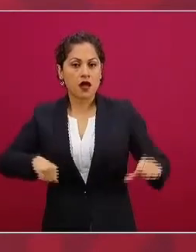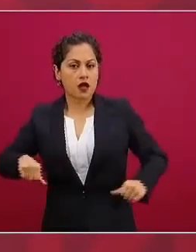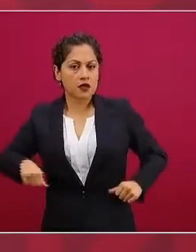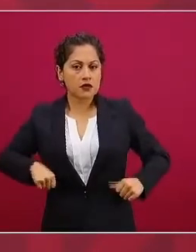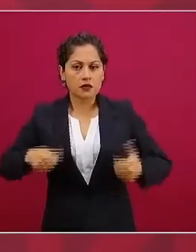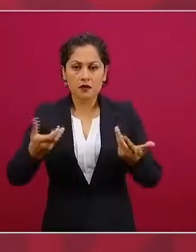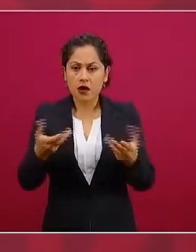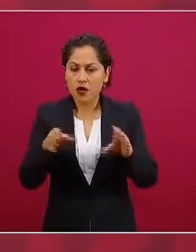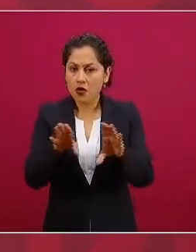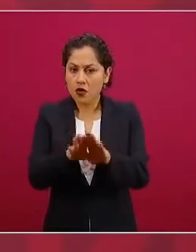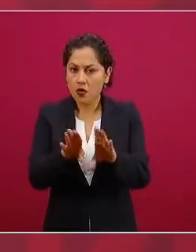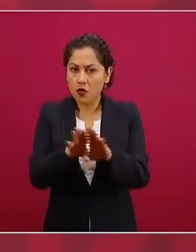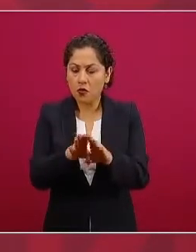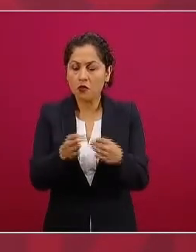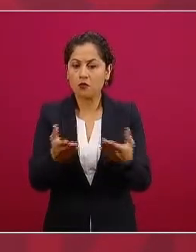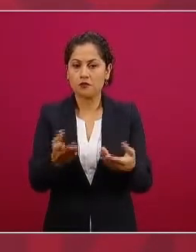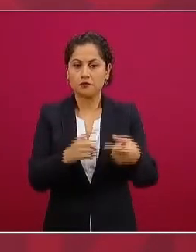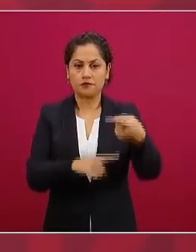Uno,